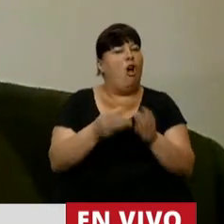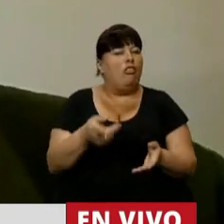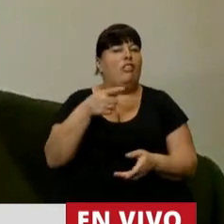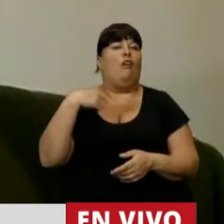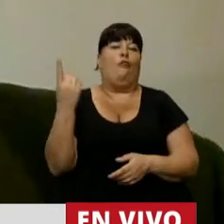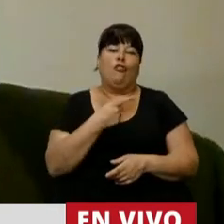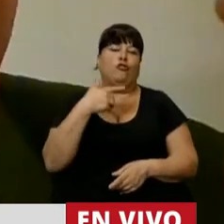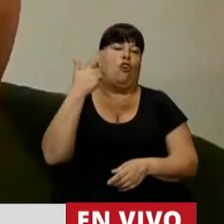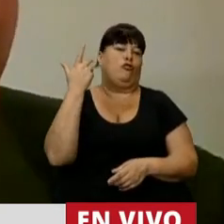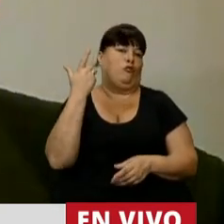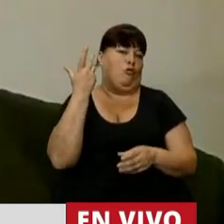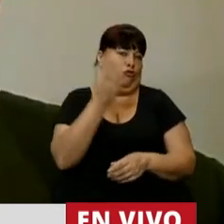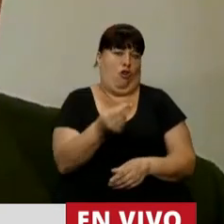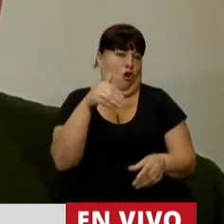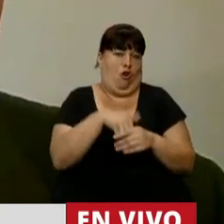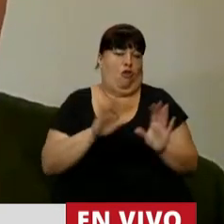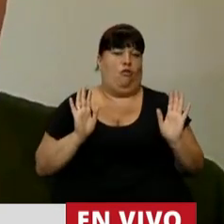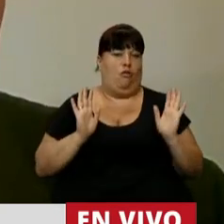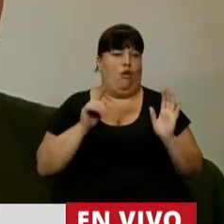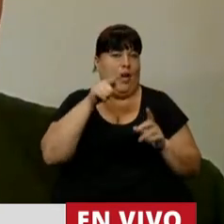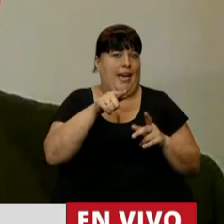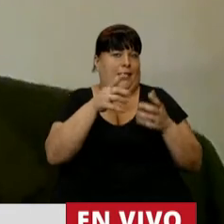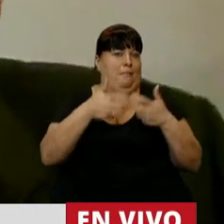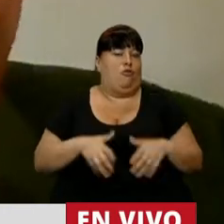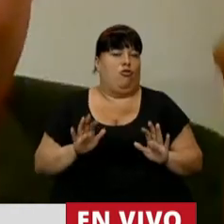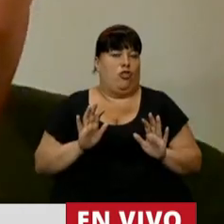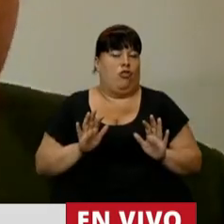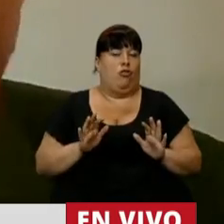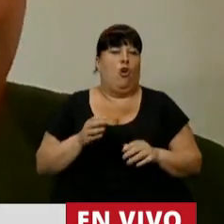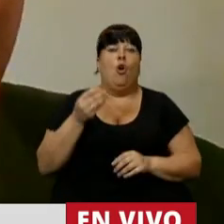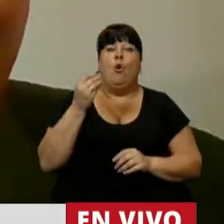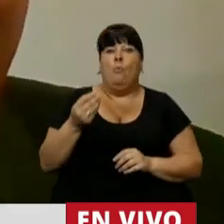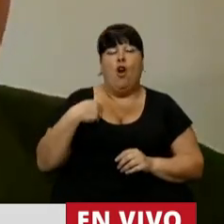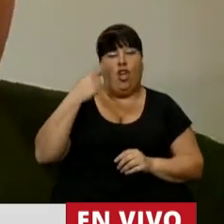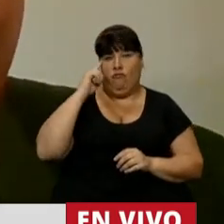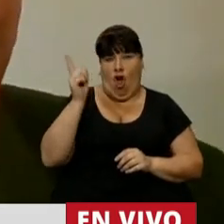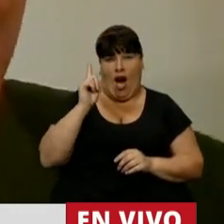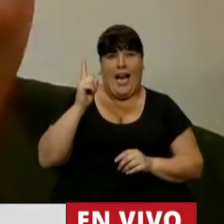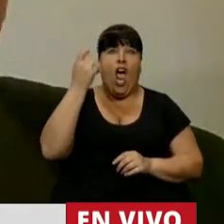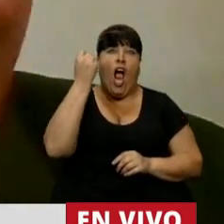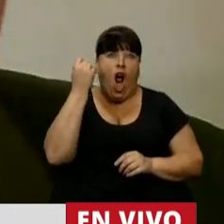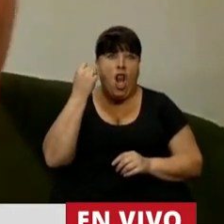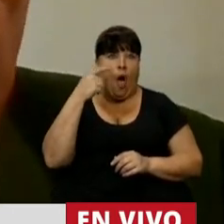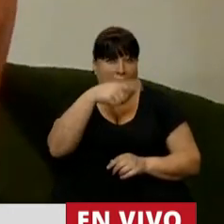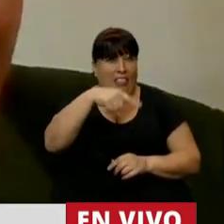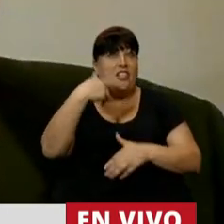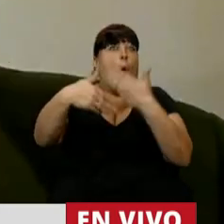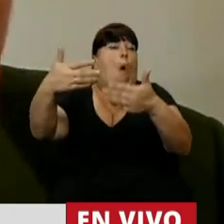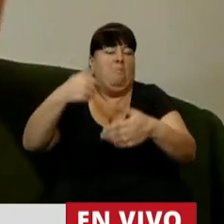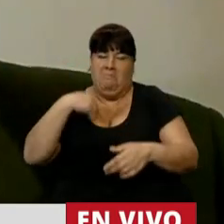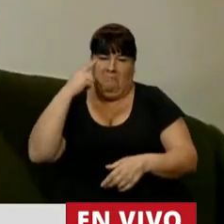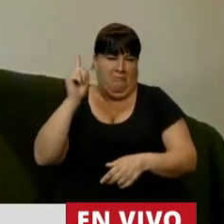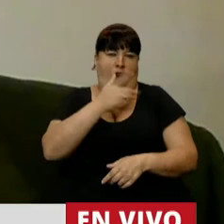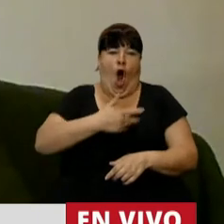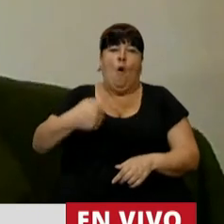por la que nosotros votamos en contra de este proyecto porque como no creemos que la economía va a ser lo que ustedes dicen